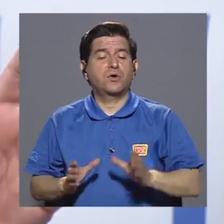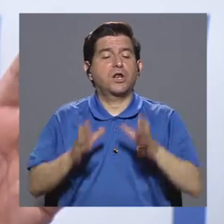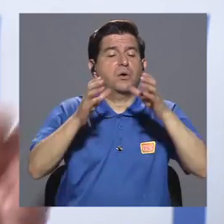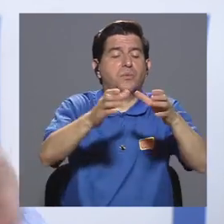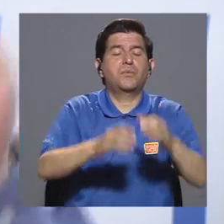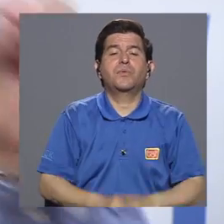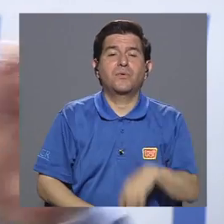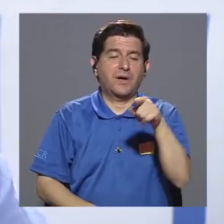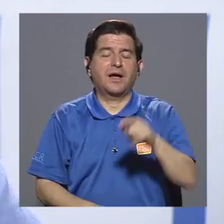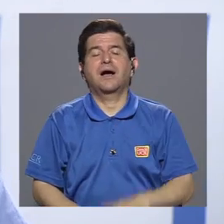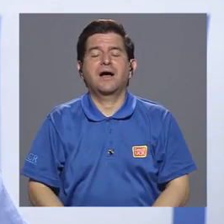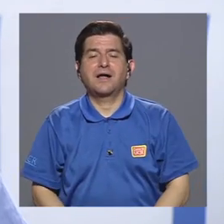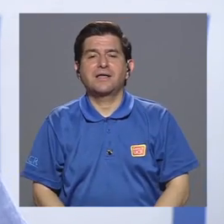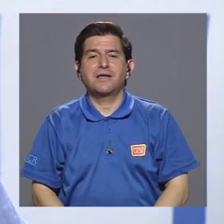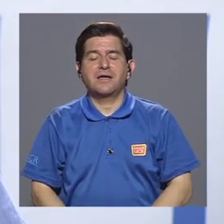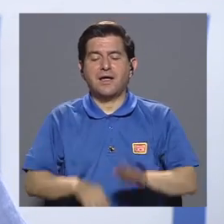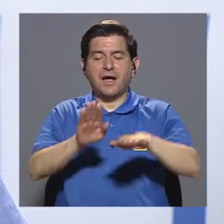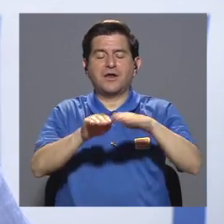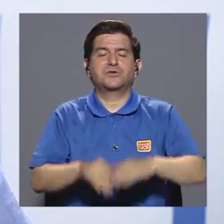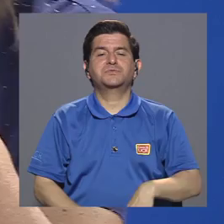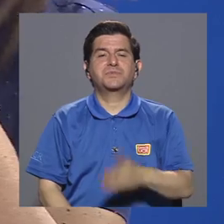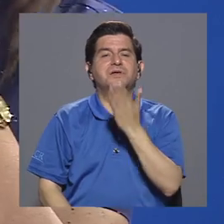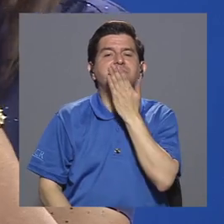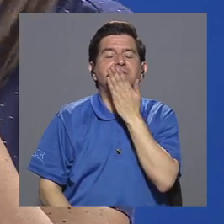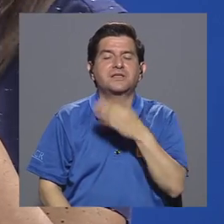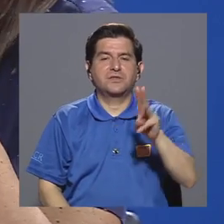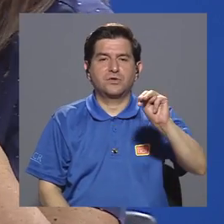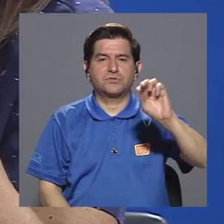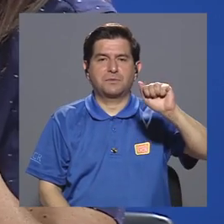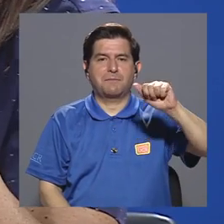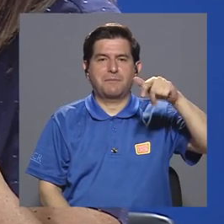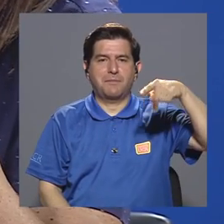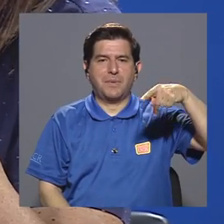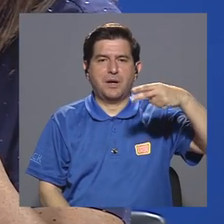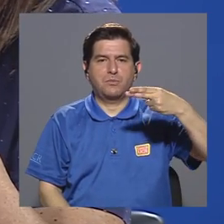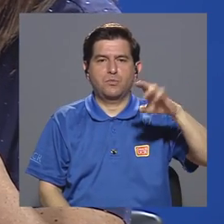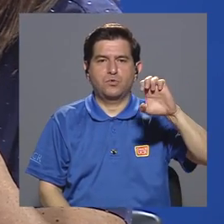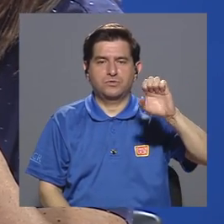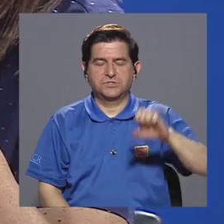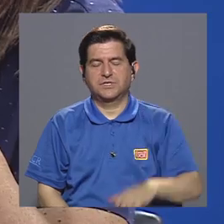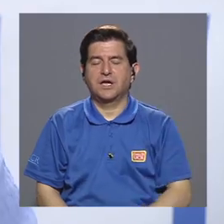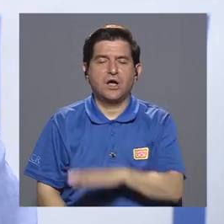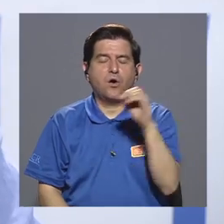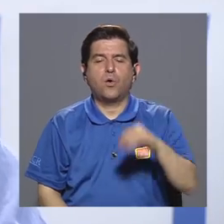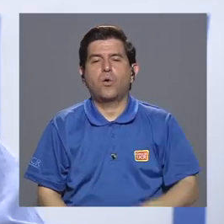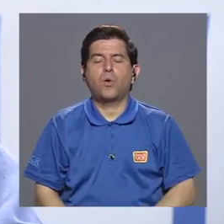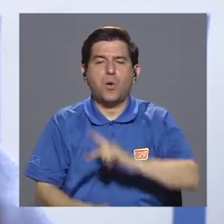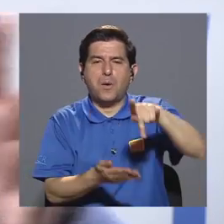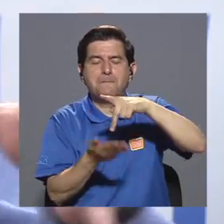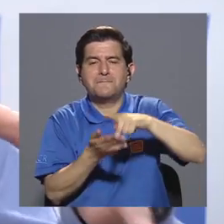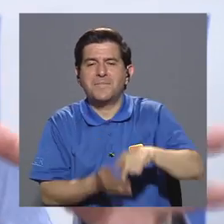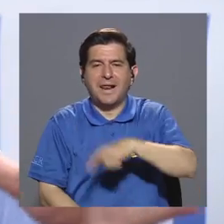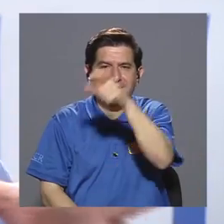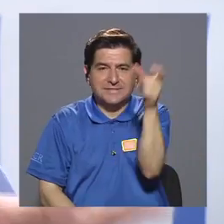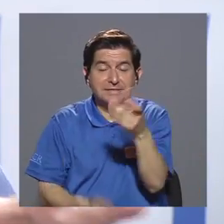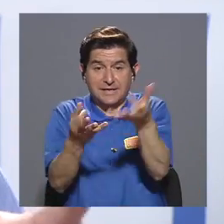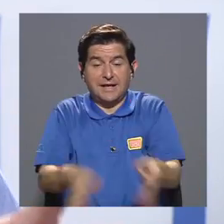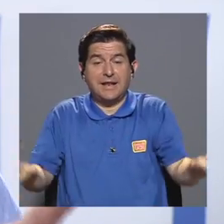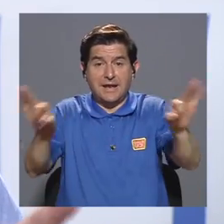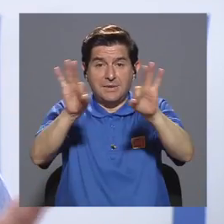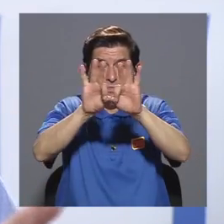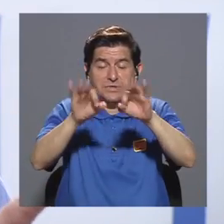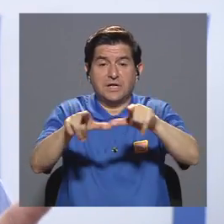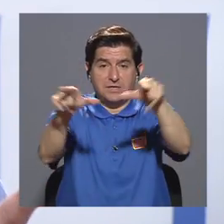estatuas de indios mapuches. Entiendo. O también que Plaza Italia, que es un espacio muy